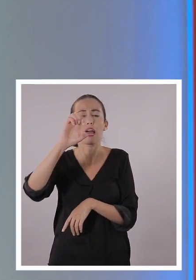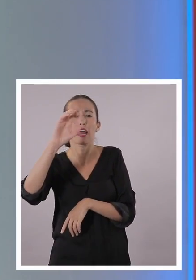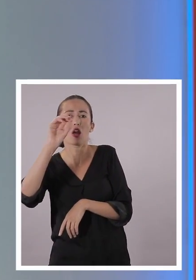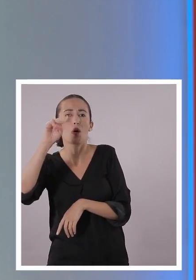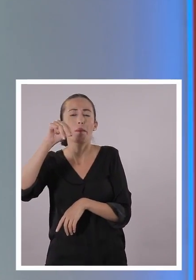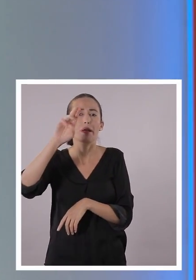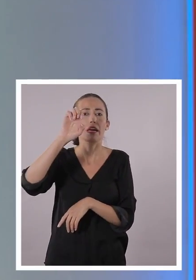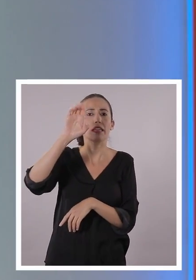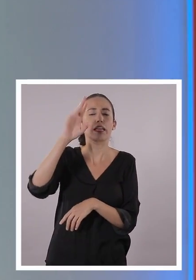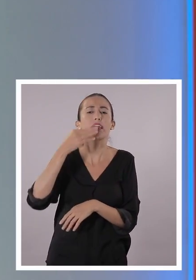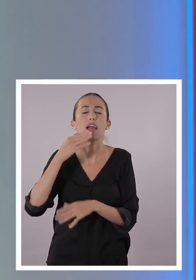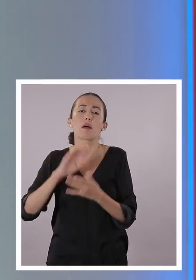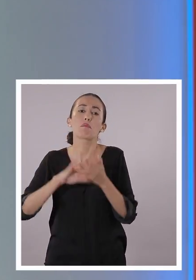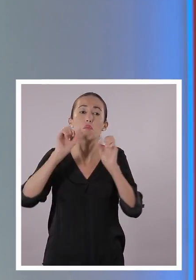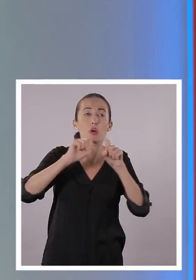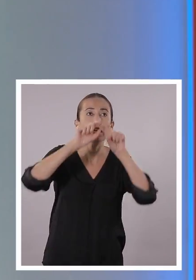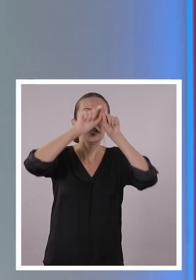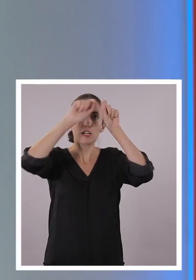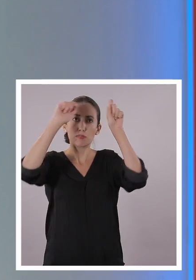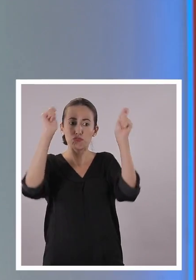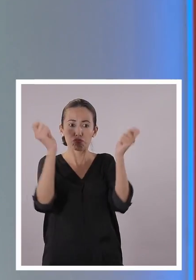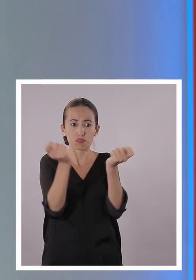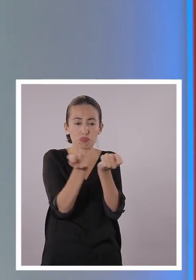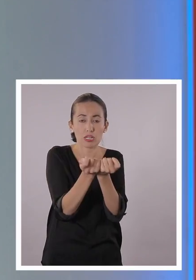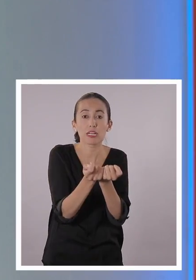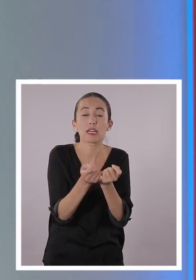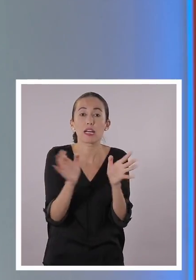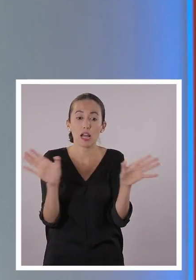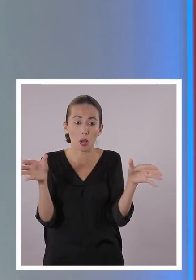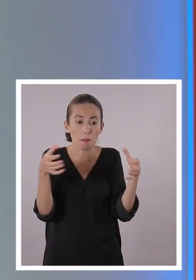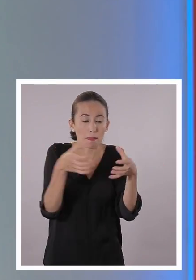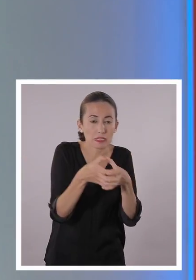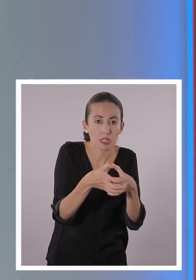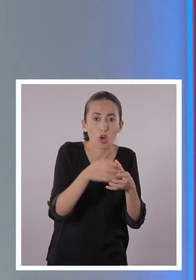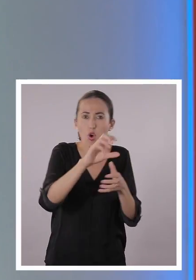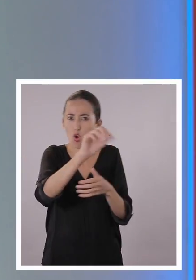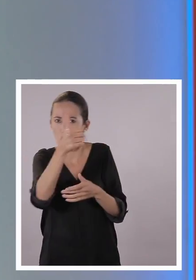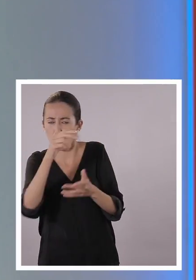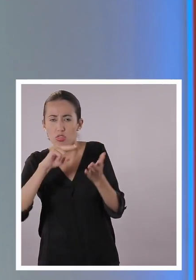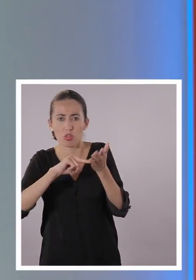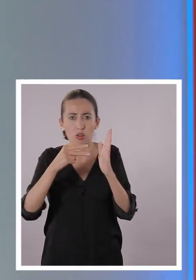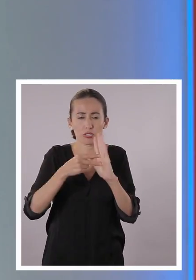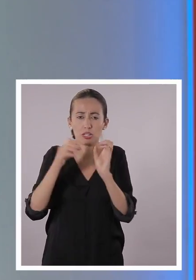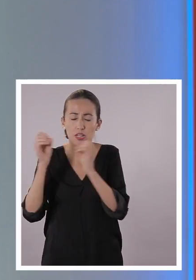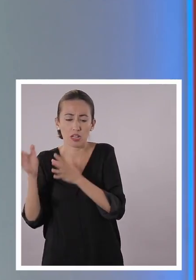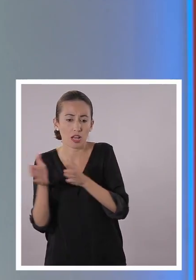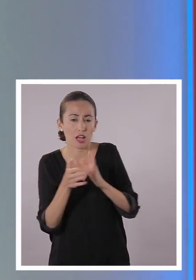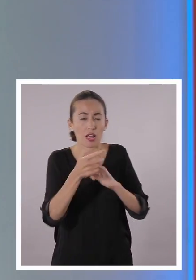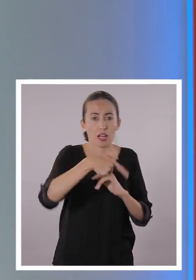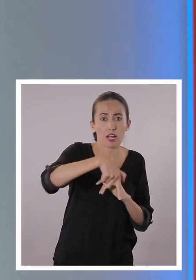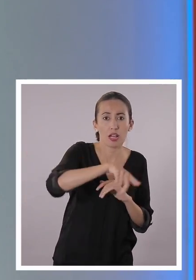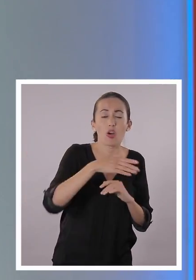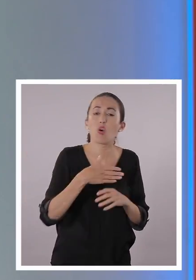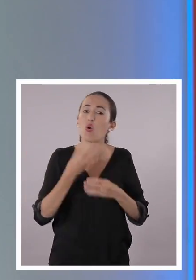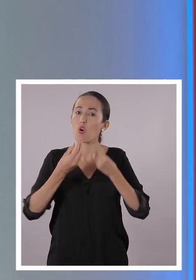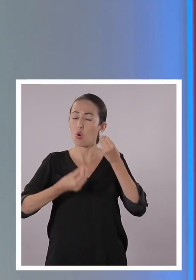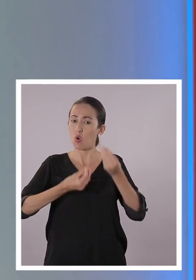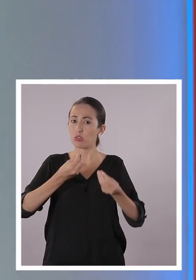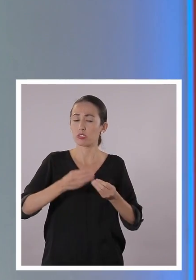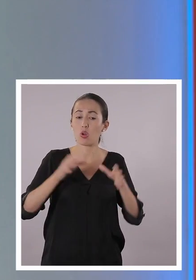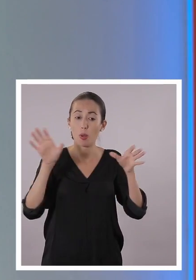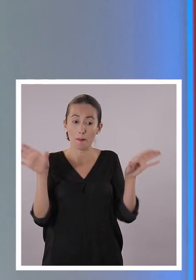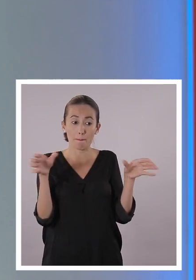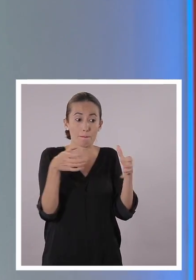cerrado. Puede ser una línea, puede ser una curva, pero debe estar siempre cerrada. Otro concepto en sí de la figura